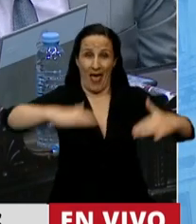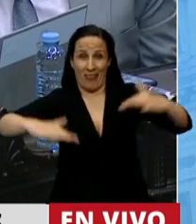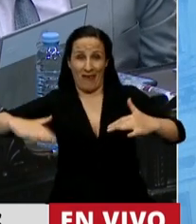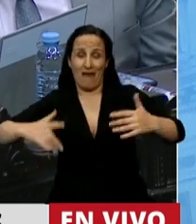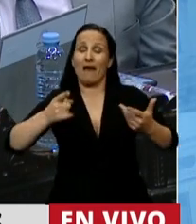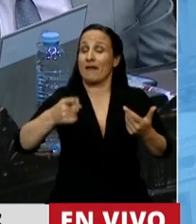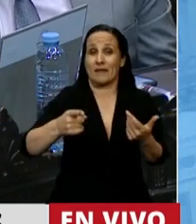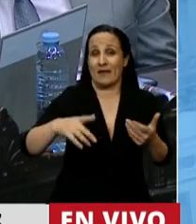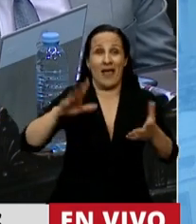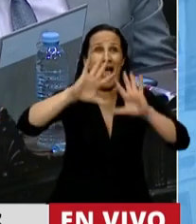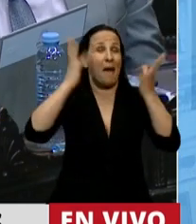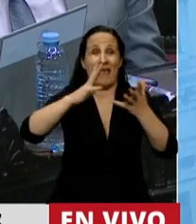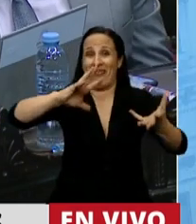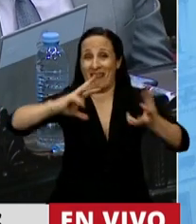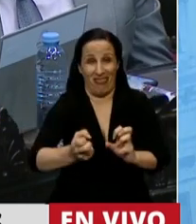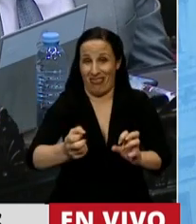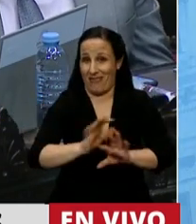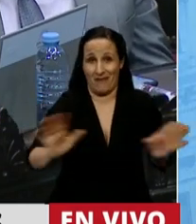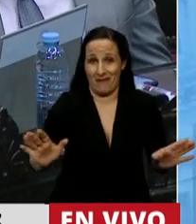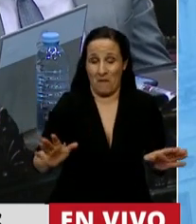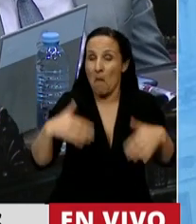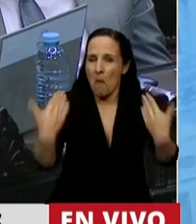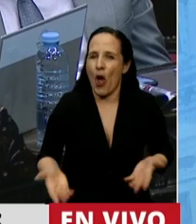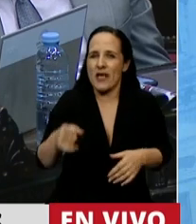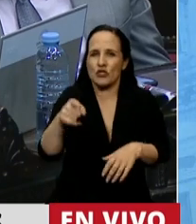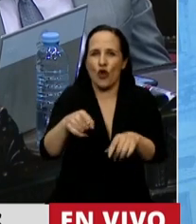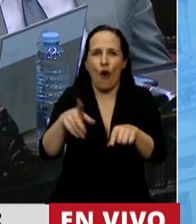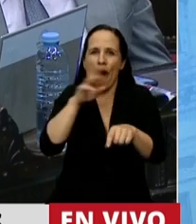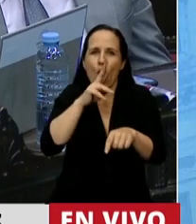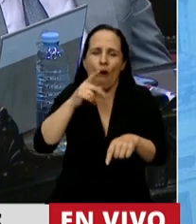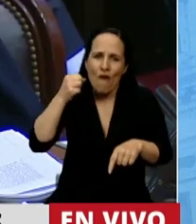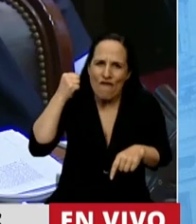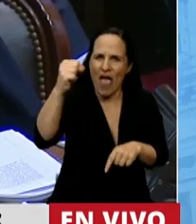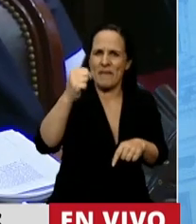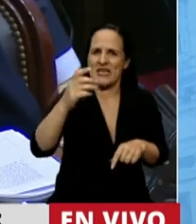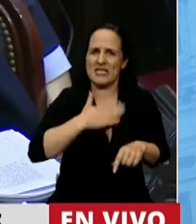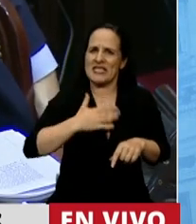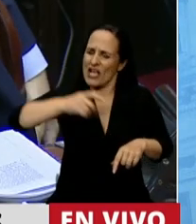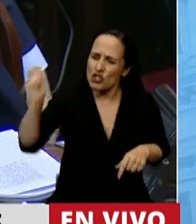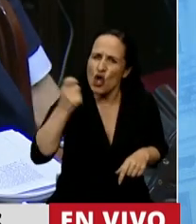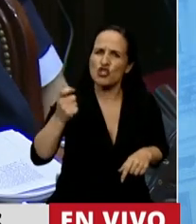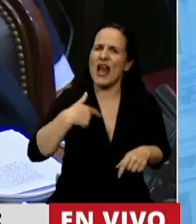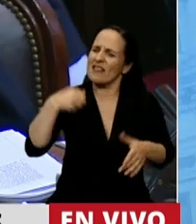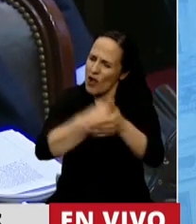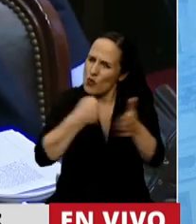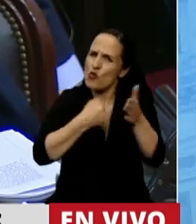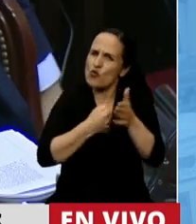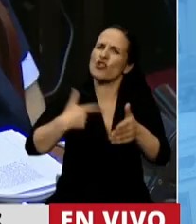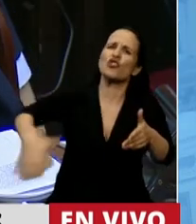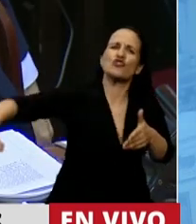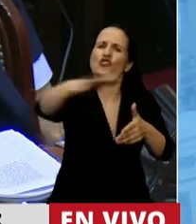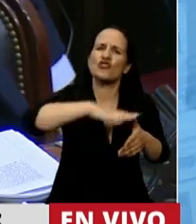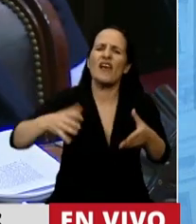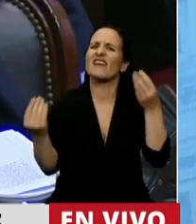ambiental. Por eso, los feministas y socialistas luchamos por una sociedad socialista donde haya un